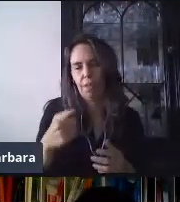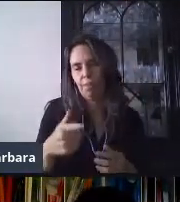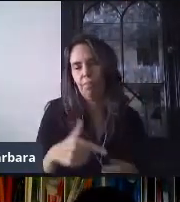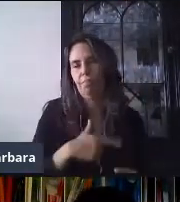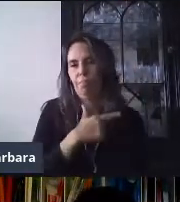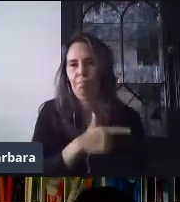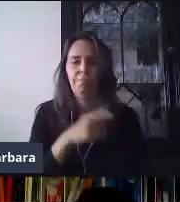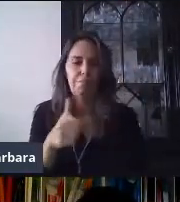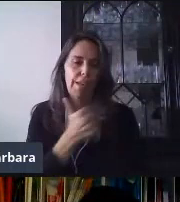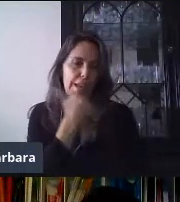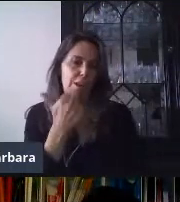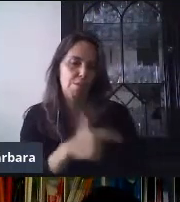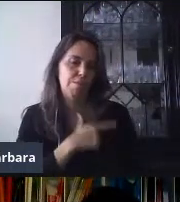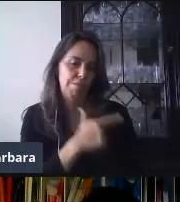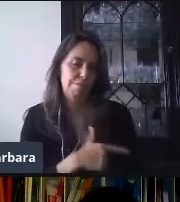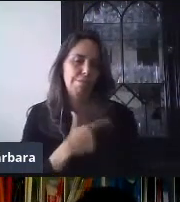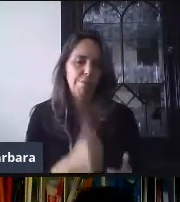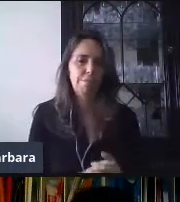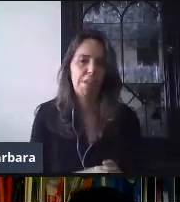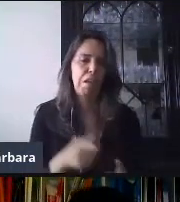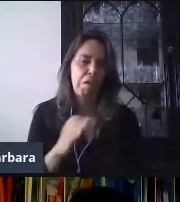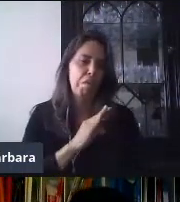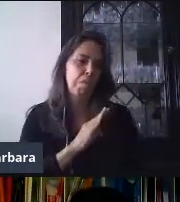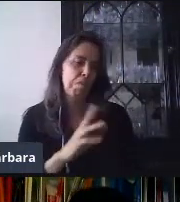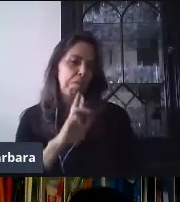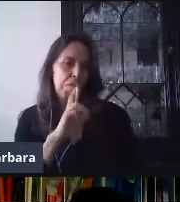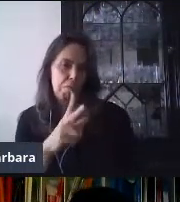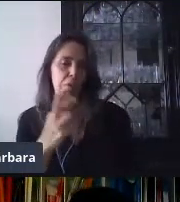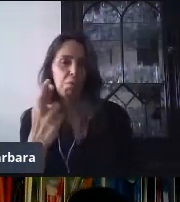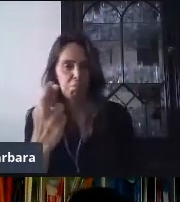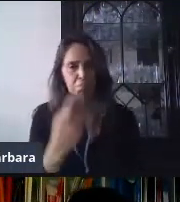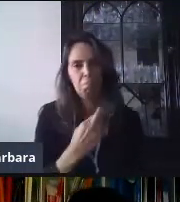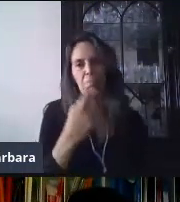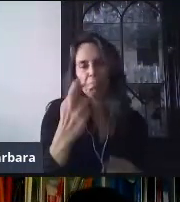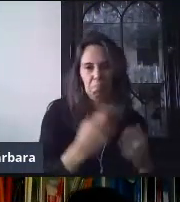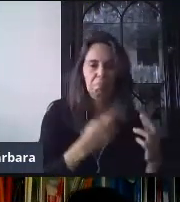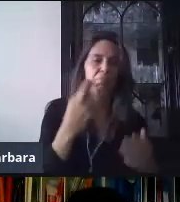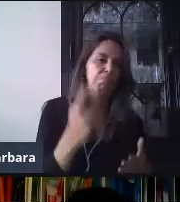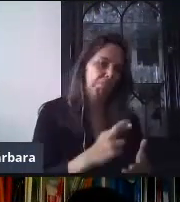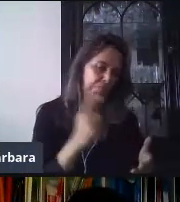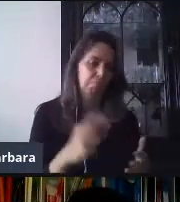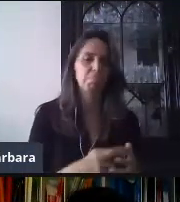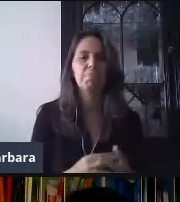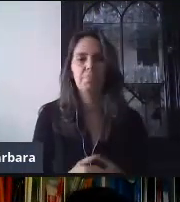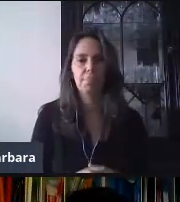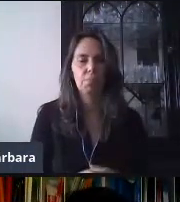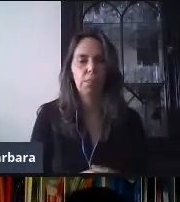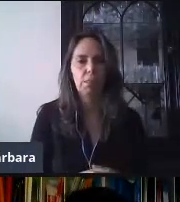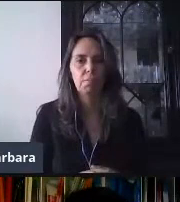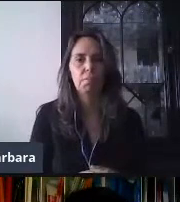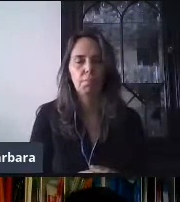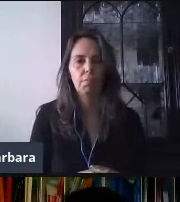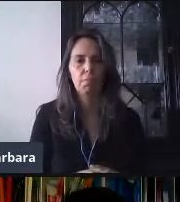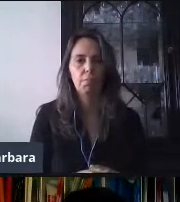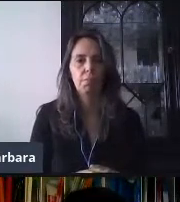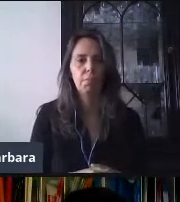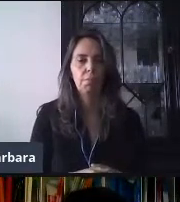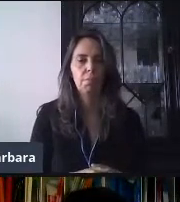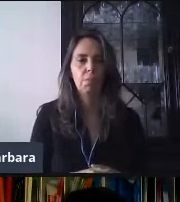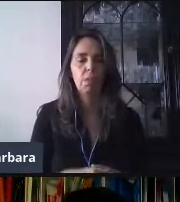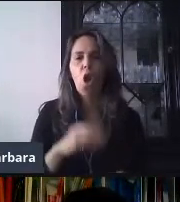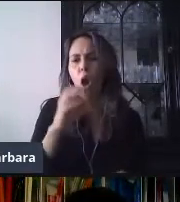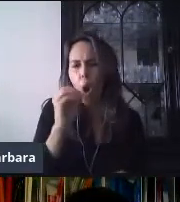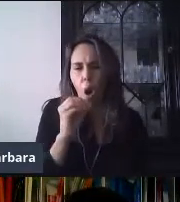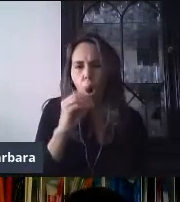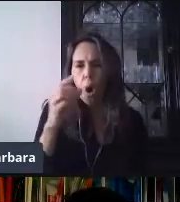contestar el cuestionario. También podemos agregar una imagen de encabezado que se acuerda al tema del que estamos evaluando o bien agregar el logotipo de nuestra